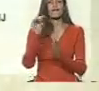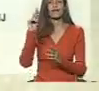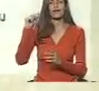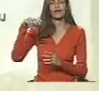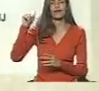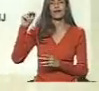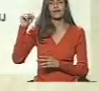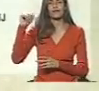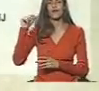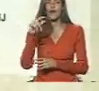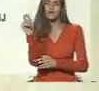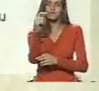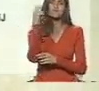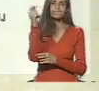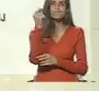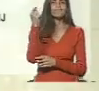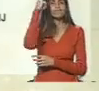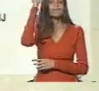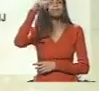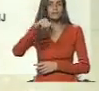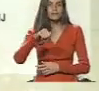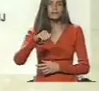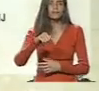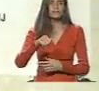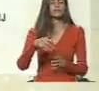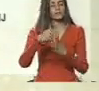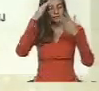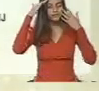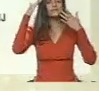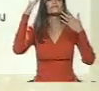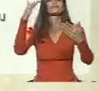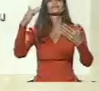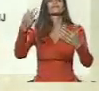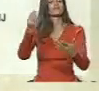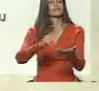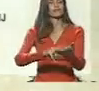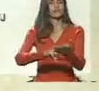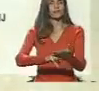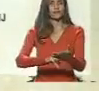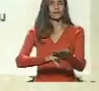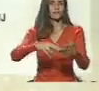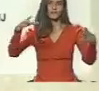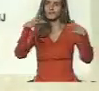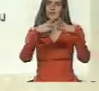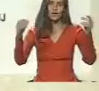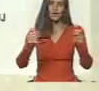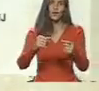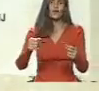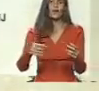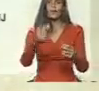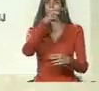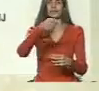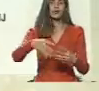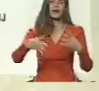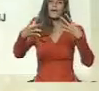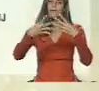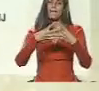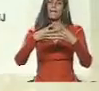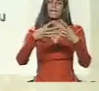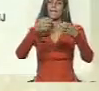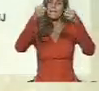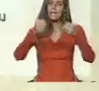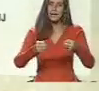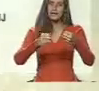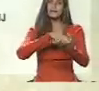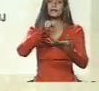Apure, el día de hoy, un saludo afectuoso y caleroso a todos mis privados de libertad a nivel nacional,